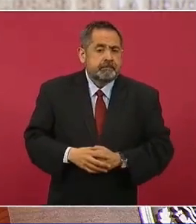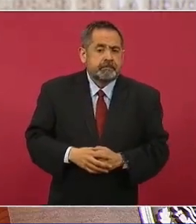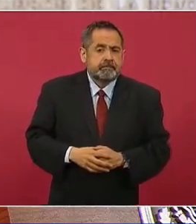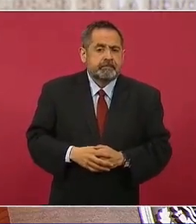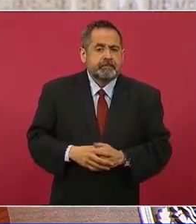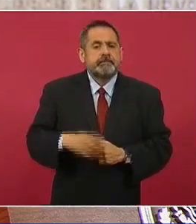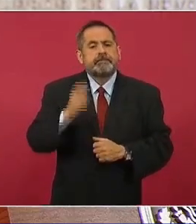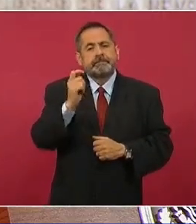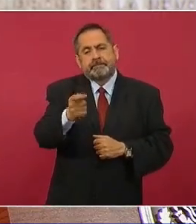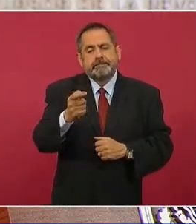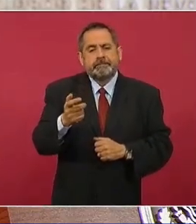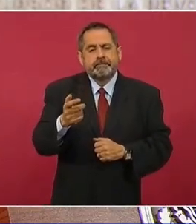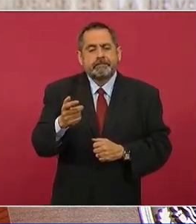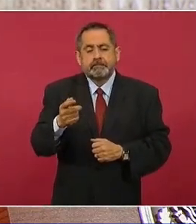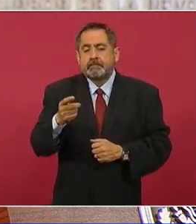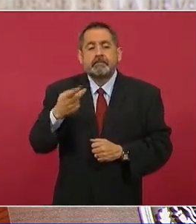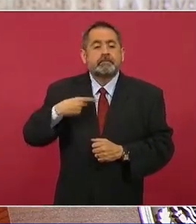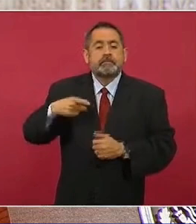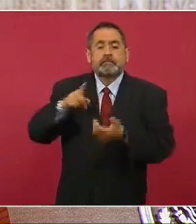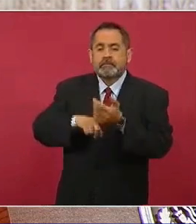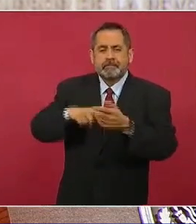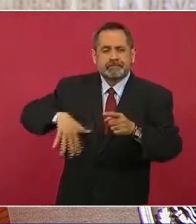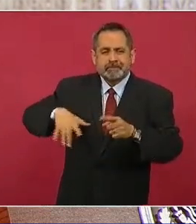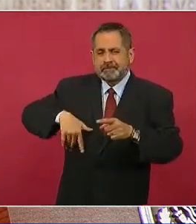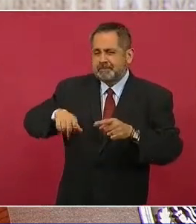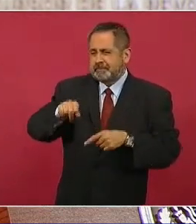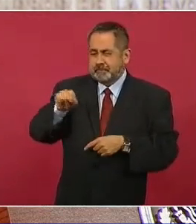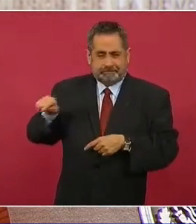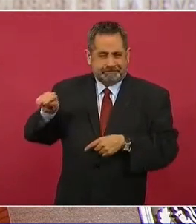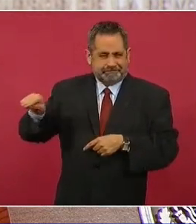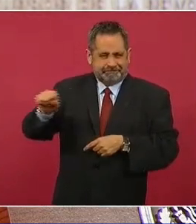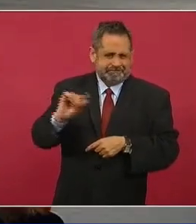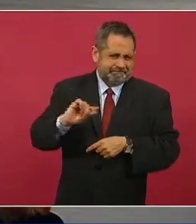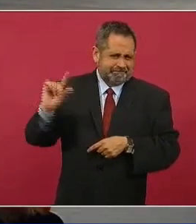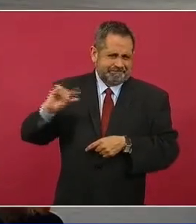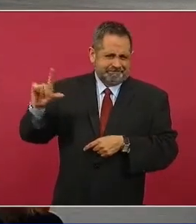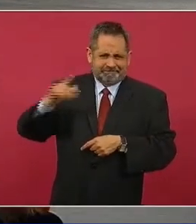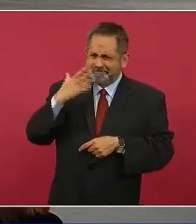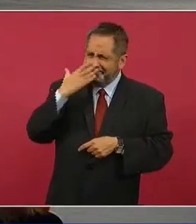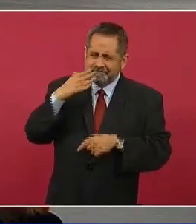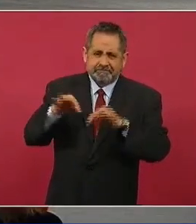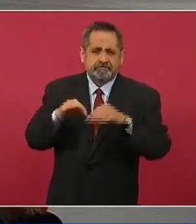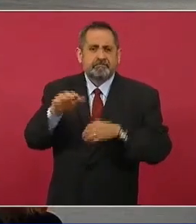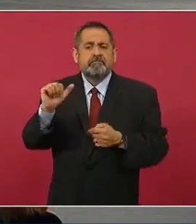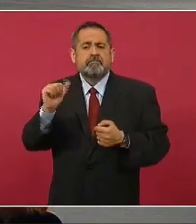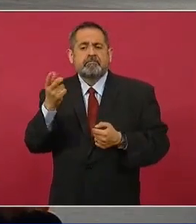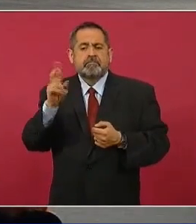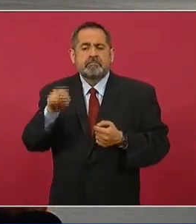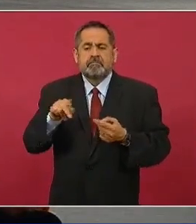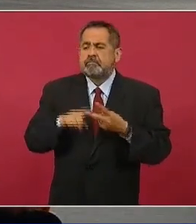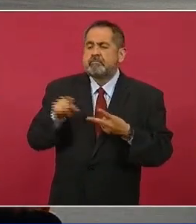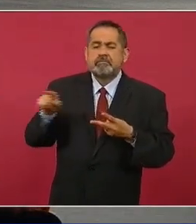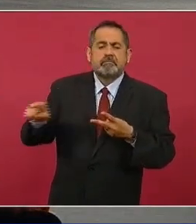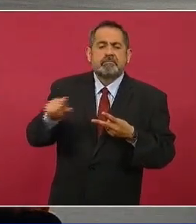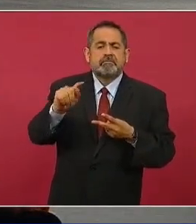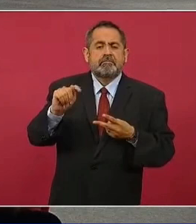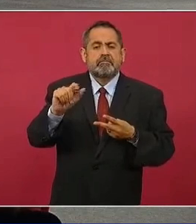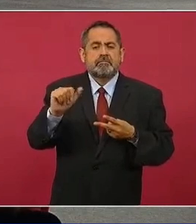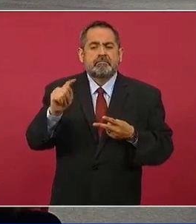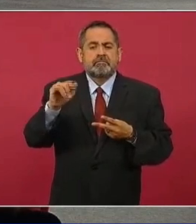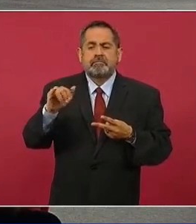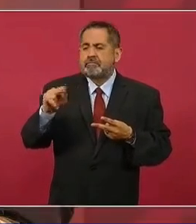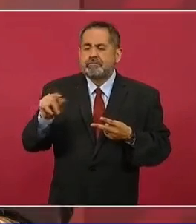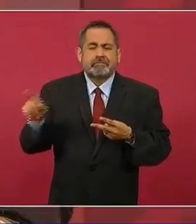Entonces, todos estos servidores públicos que mencioné son de primera, Adán, Tatiana,